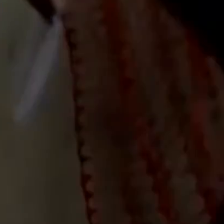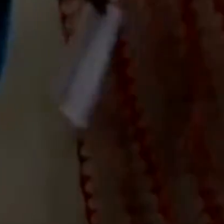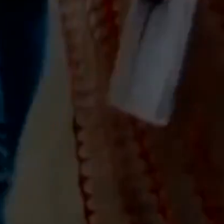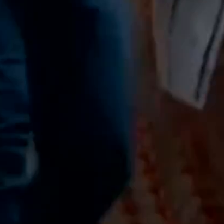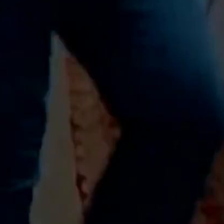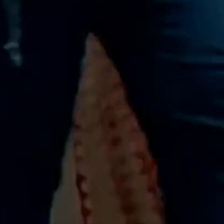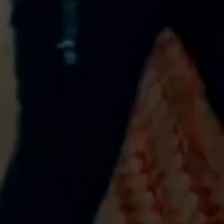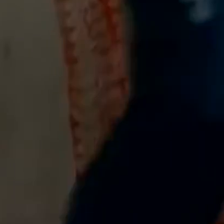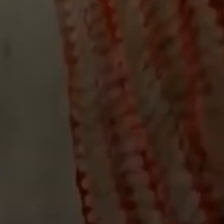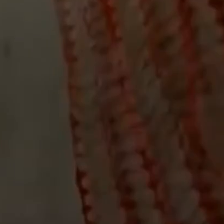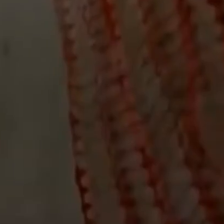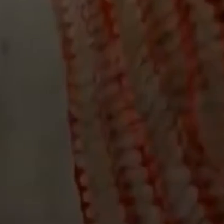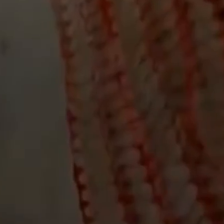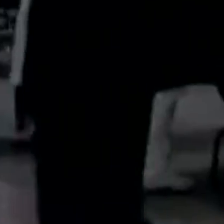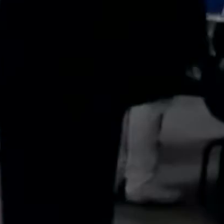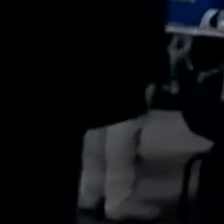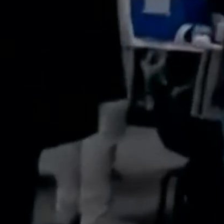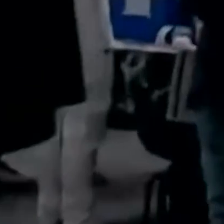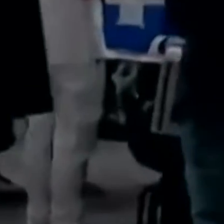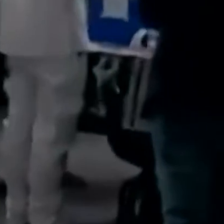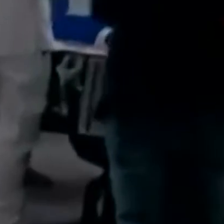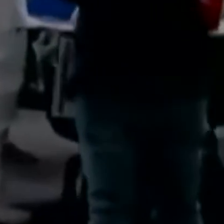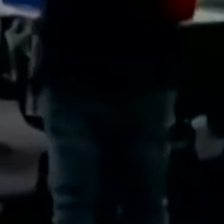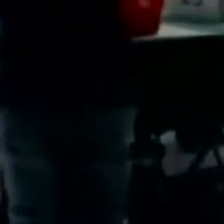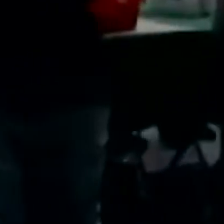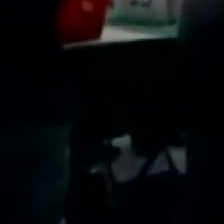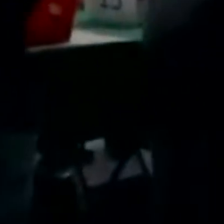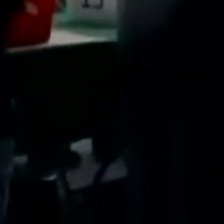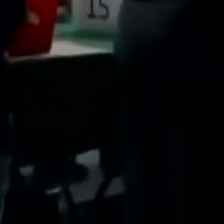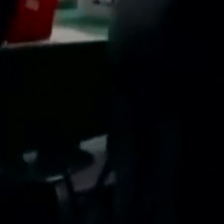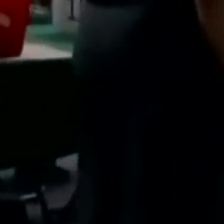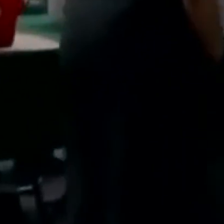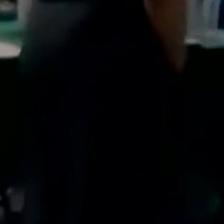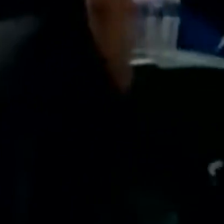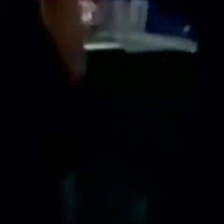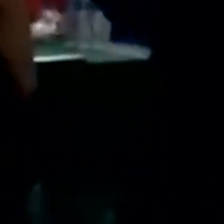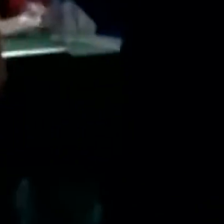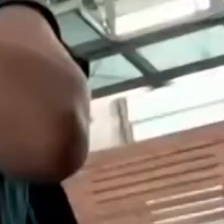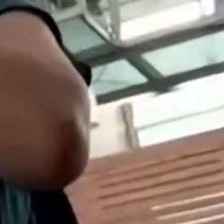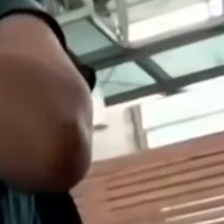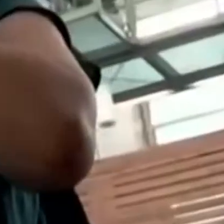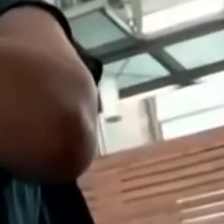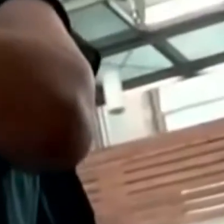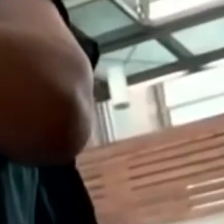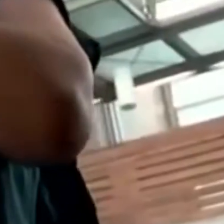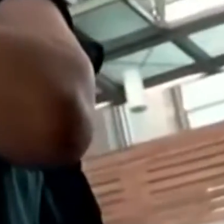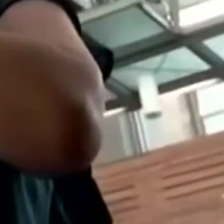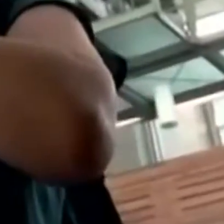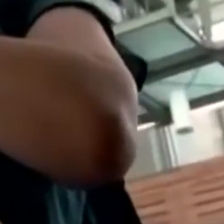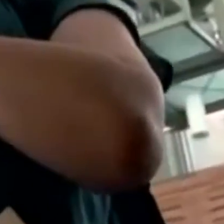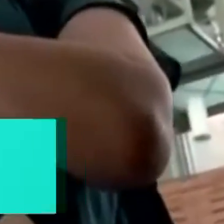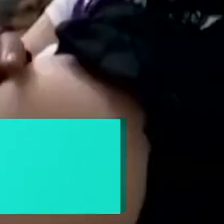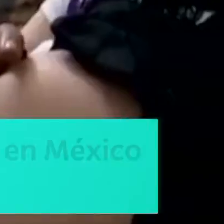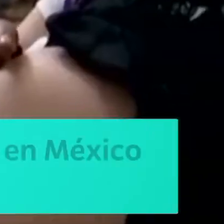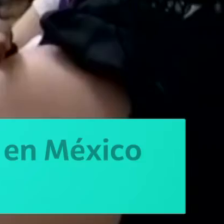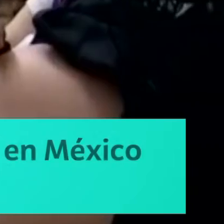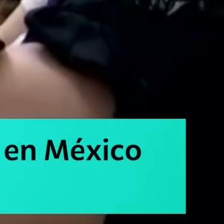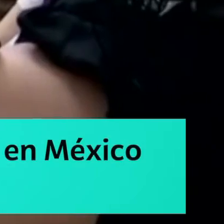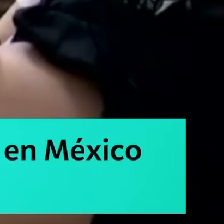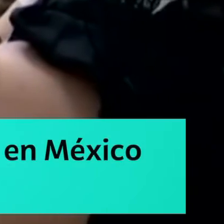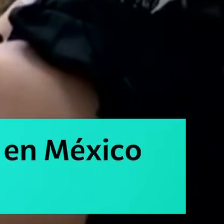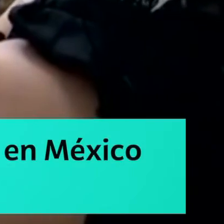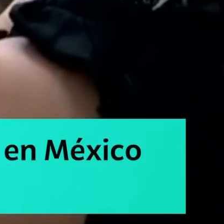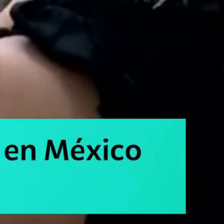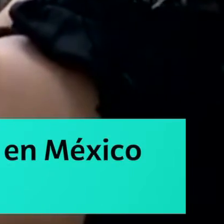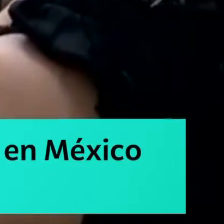El 48% de la población adulta en México ya se encuentra vacunada contra el COVID-19, lo que ha permitido proteger la